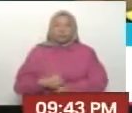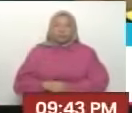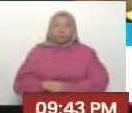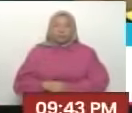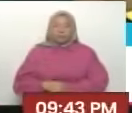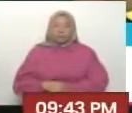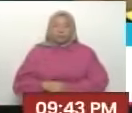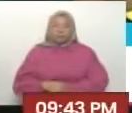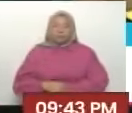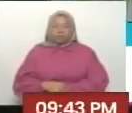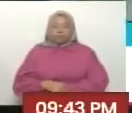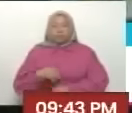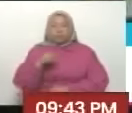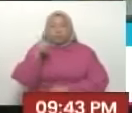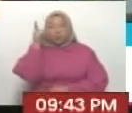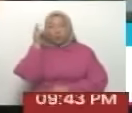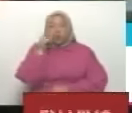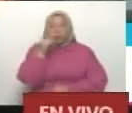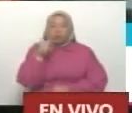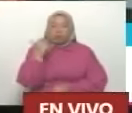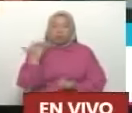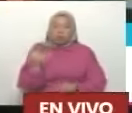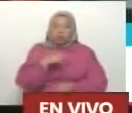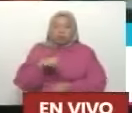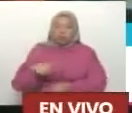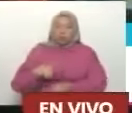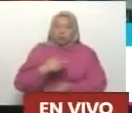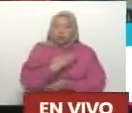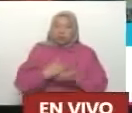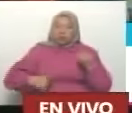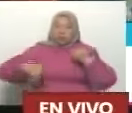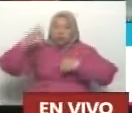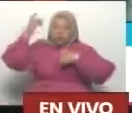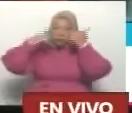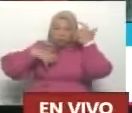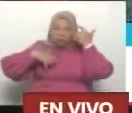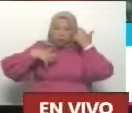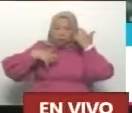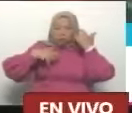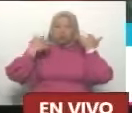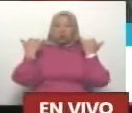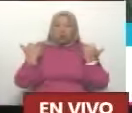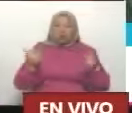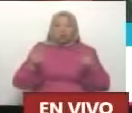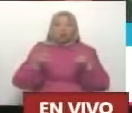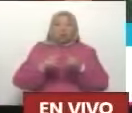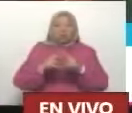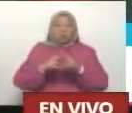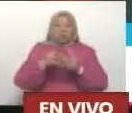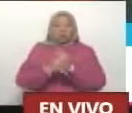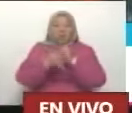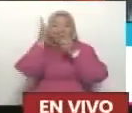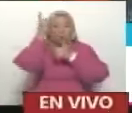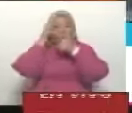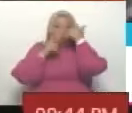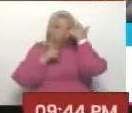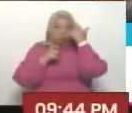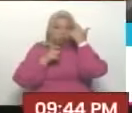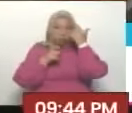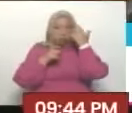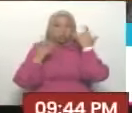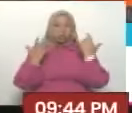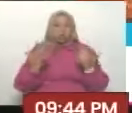vez me encontré con Diosdado y él me llevó para donde el presidente Chávez. Y tuve la oportunidad de conocer al comandante Chávez, al